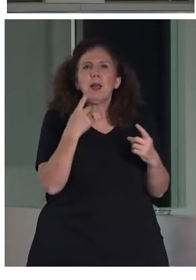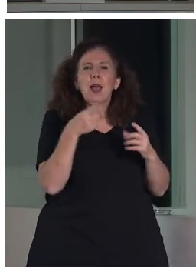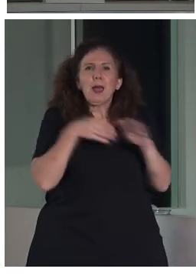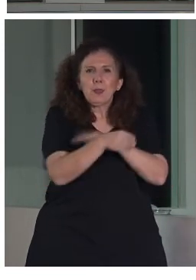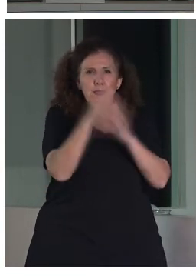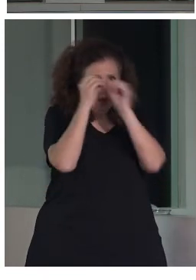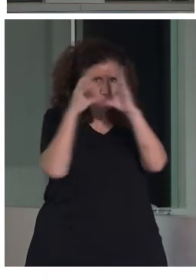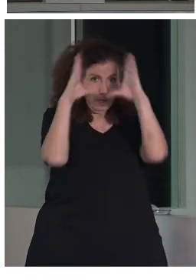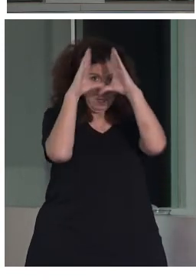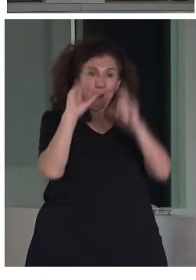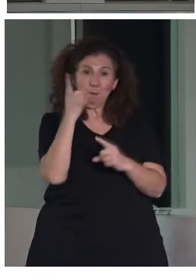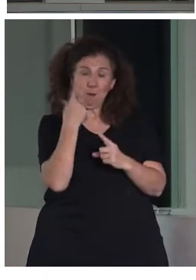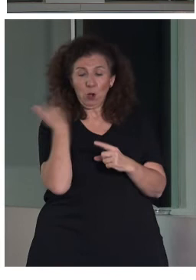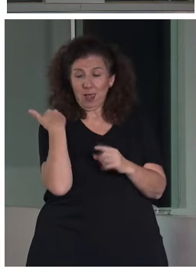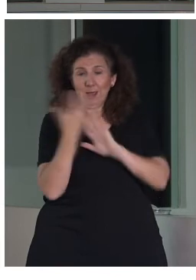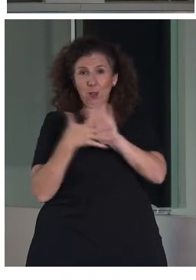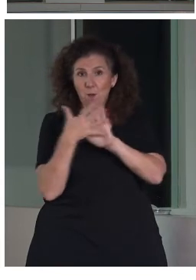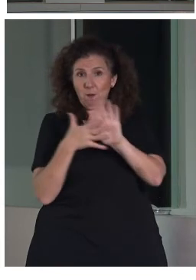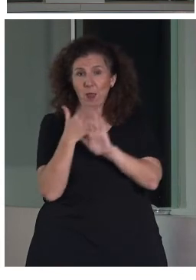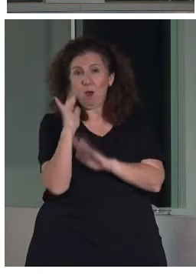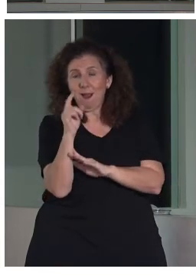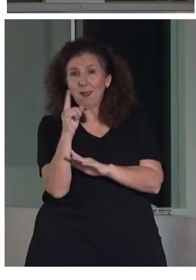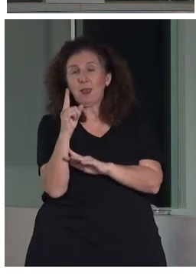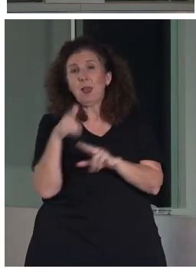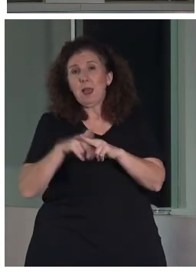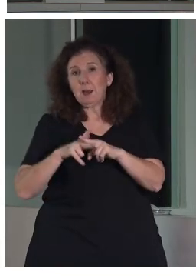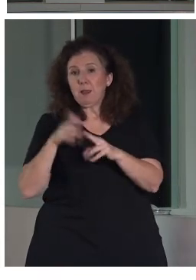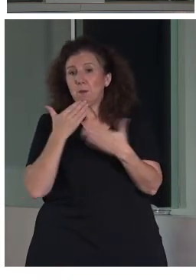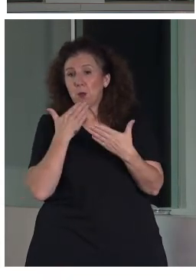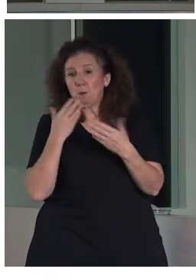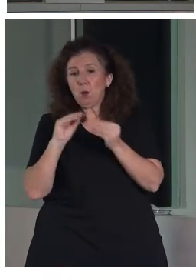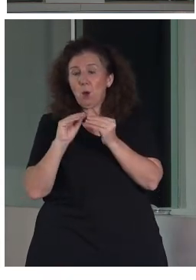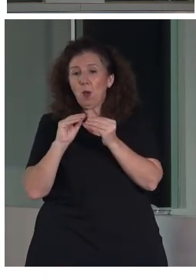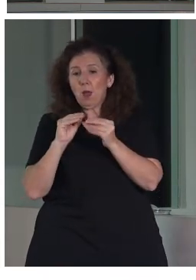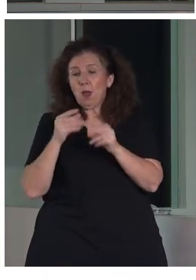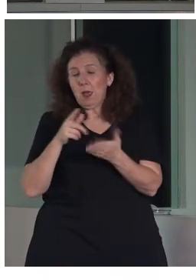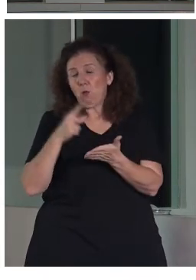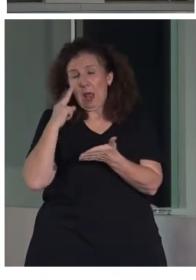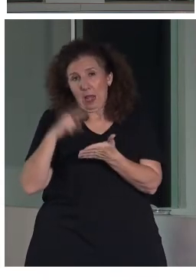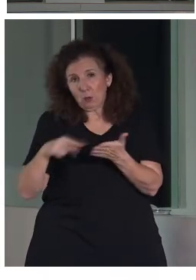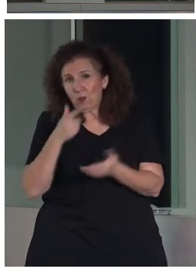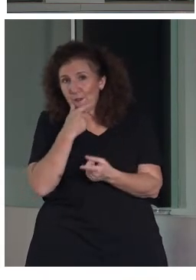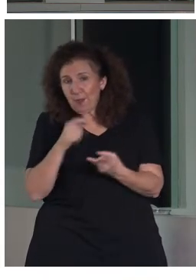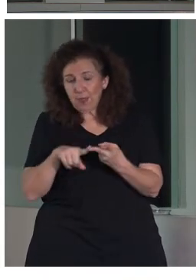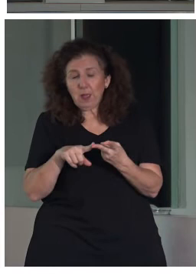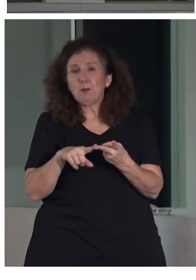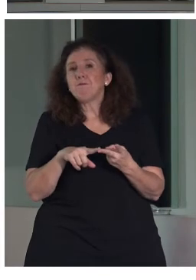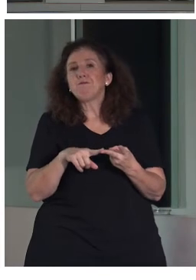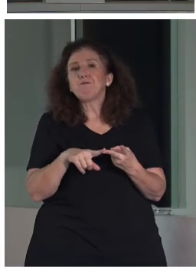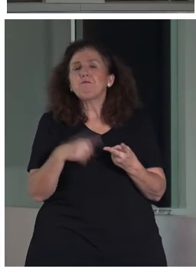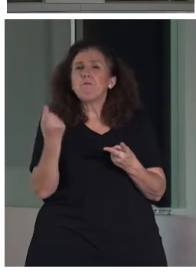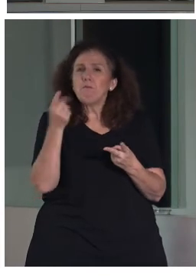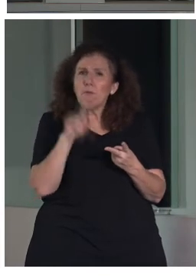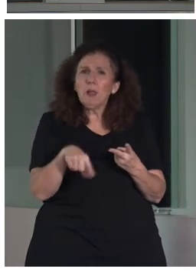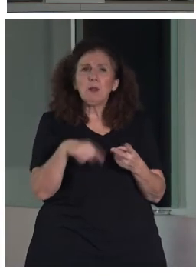antes, tenemos, por un lado, herramientas como la lectura fácil, que pueden permitir un trabajo más autónomo, pero, claro, luego está